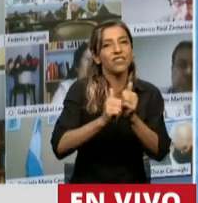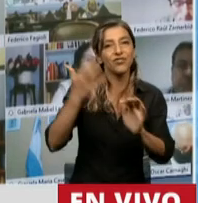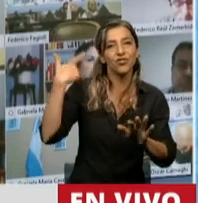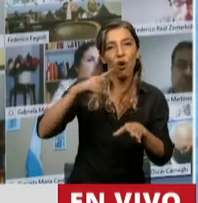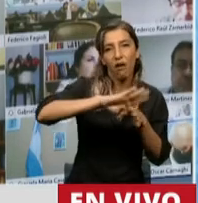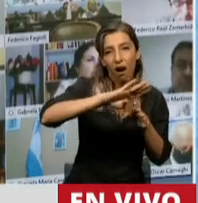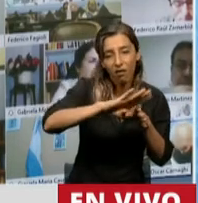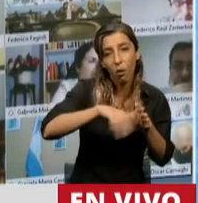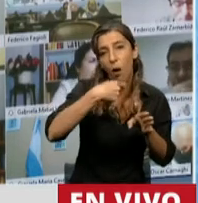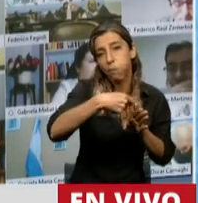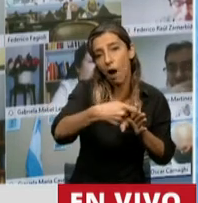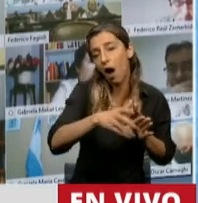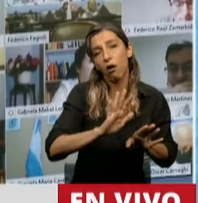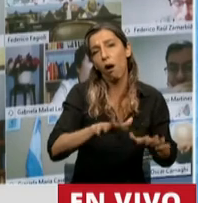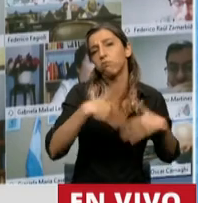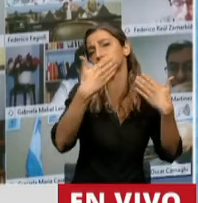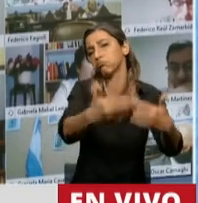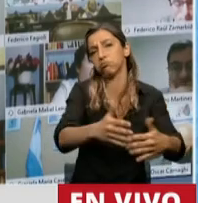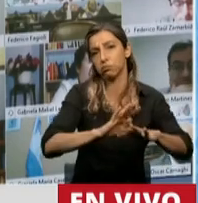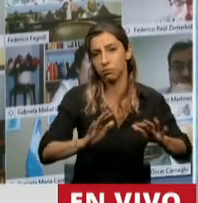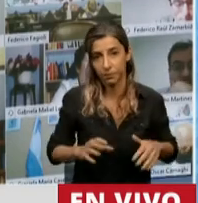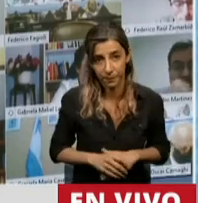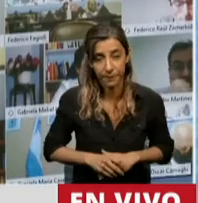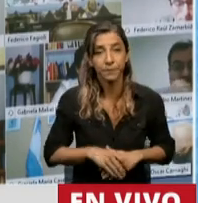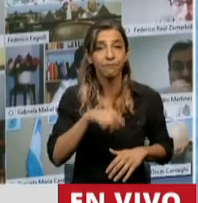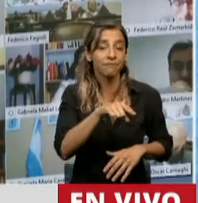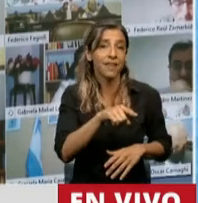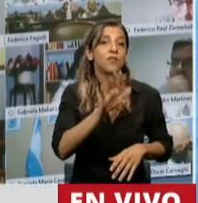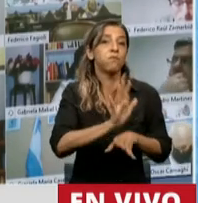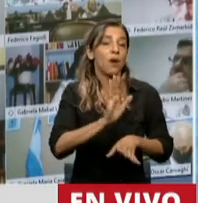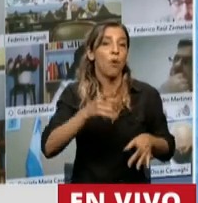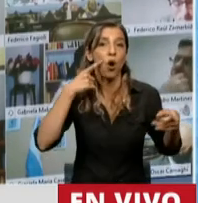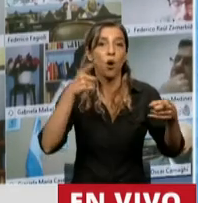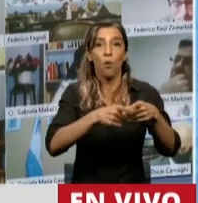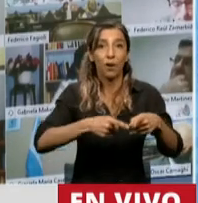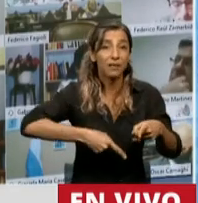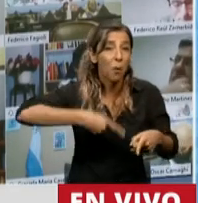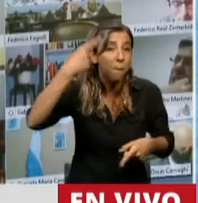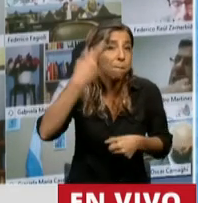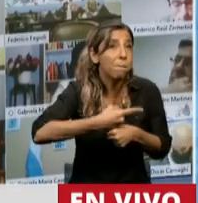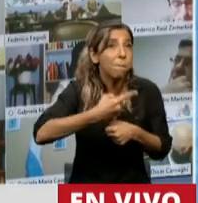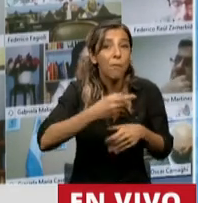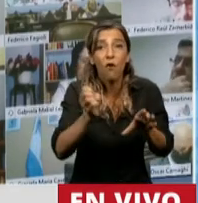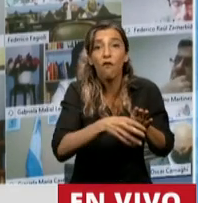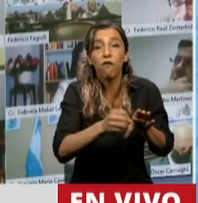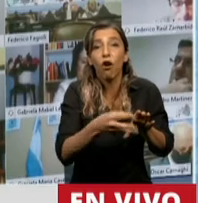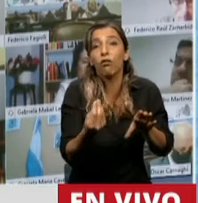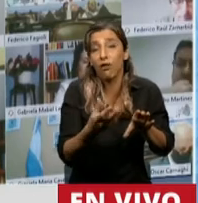histórica, violentando el objetivo principal del Fondo, prácticamente